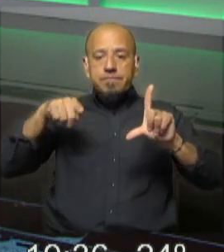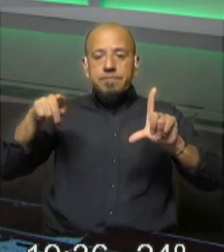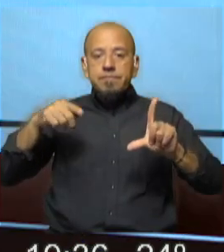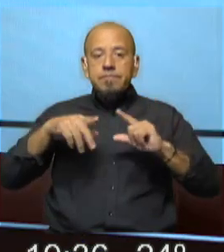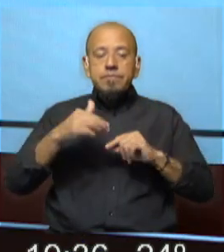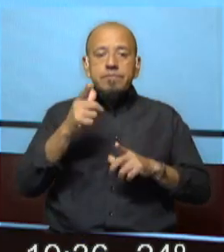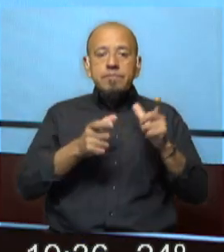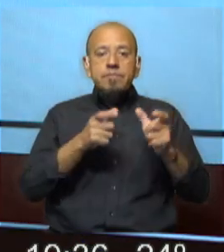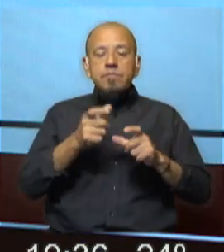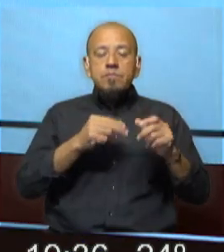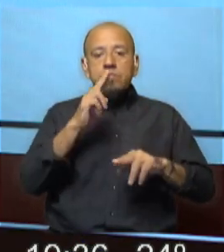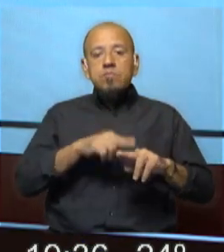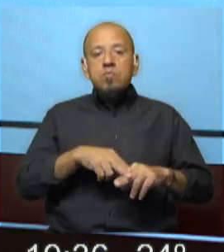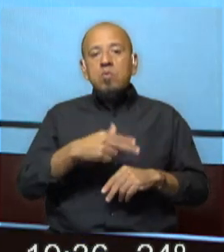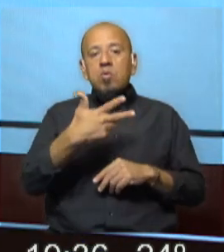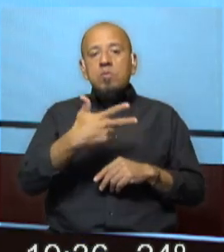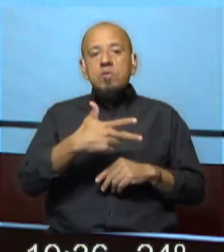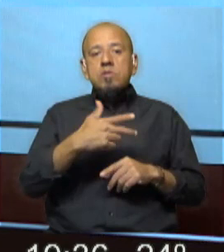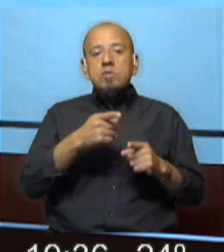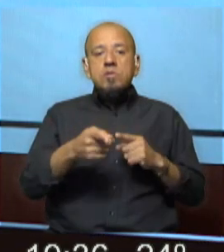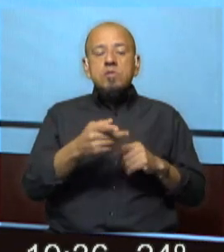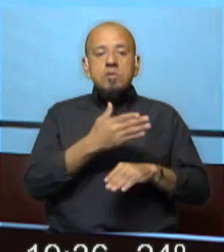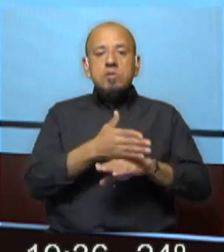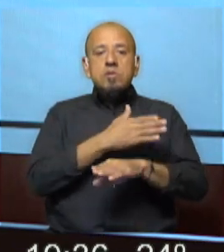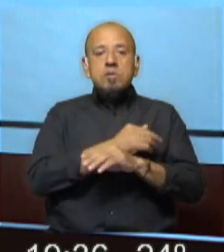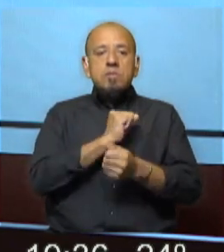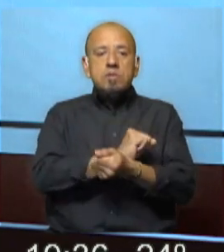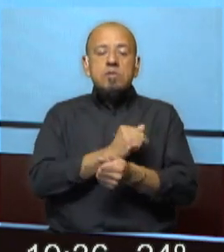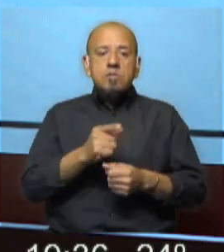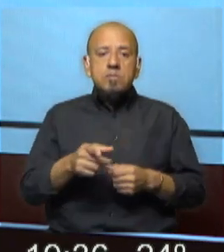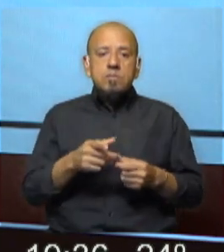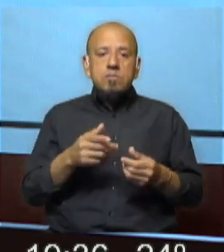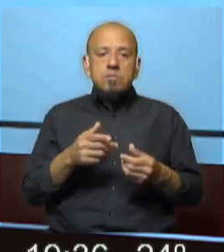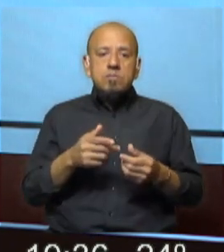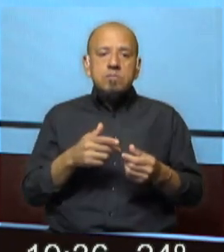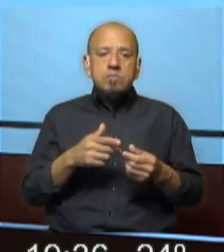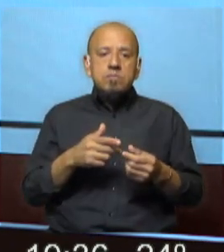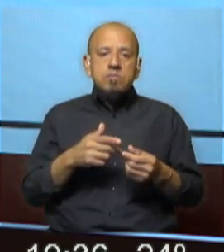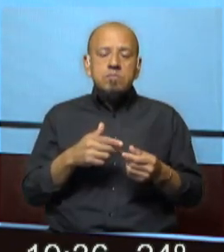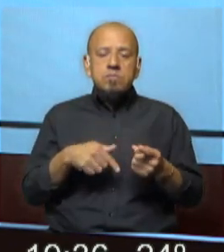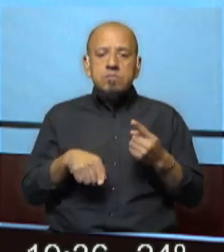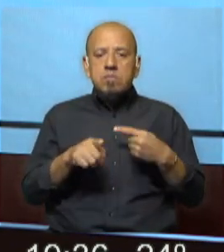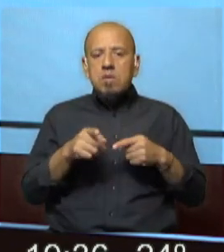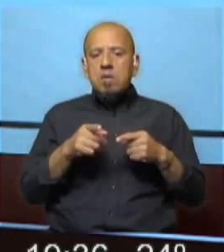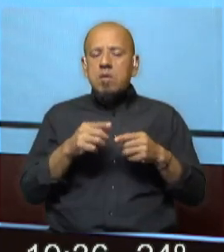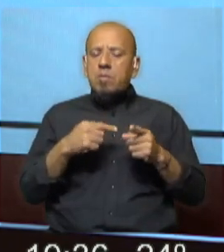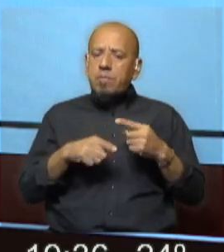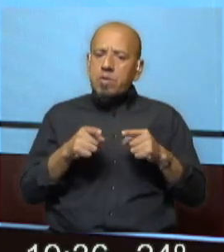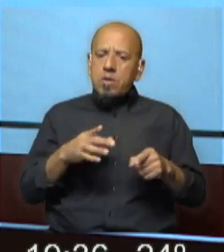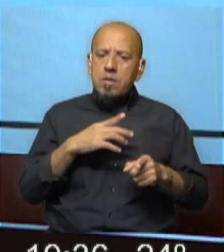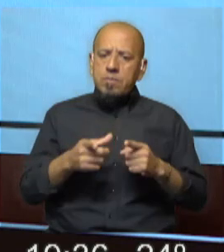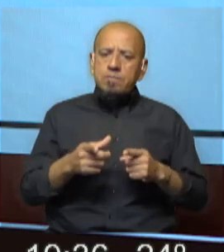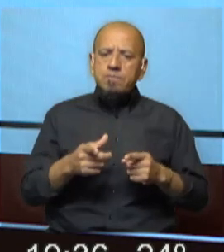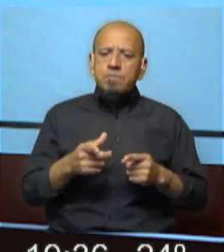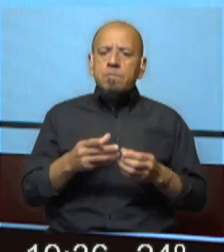las víctimas de homicidios consumados con antecedentes penales por año eso es un largo seguimiento pero está en la